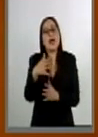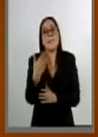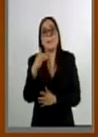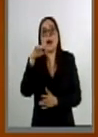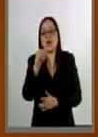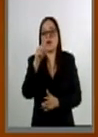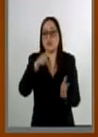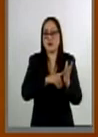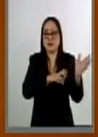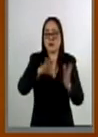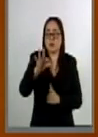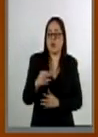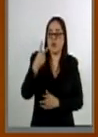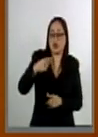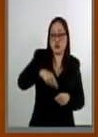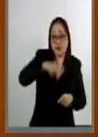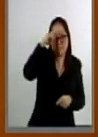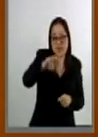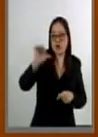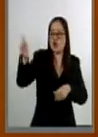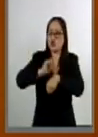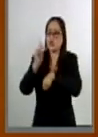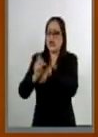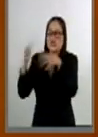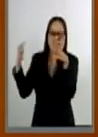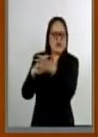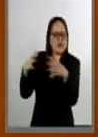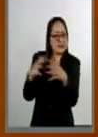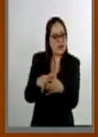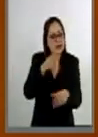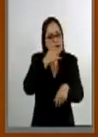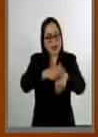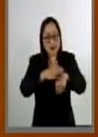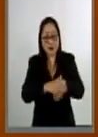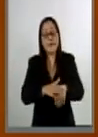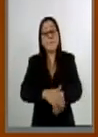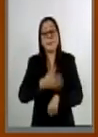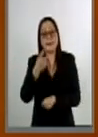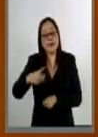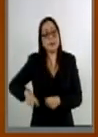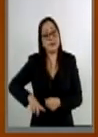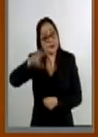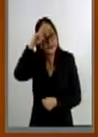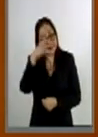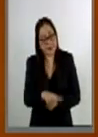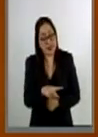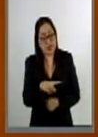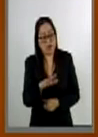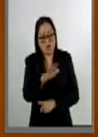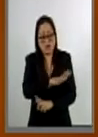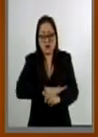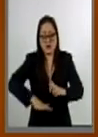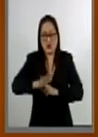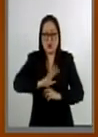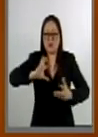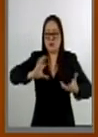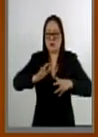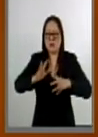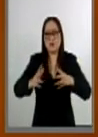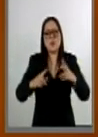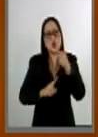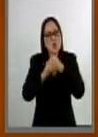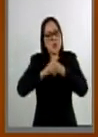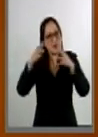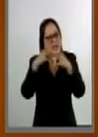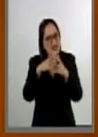entre México y países extranjeros. Para ello, el gobierno mexicano, ante un ambiente bélico, se vio